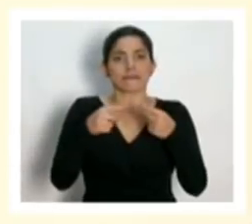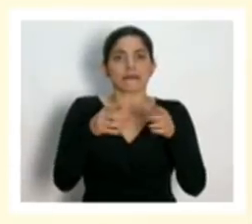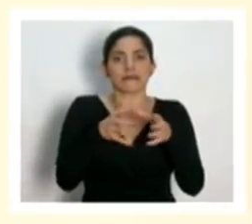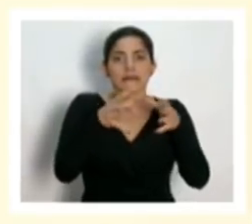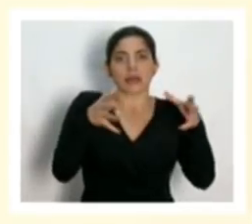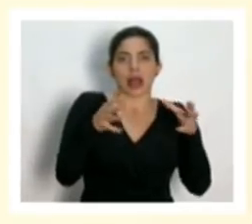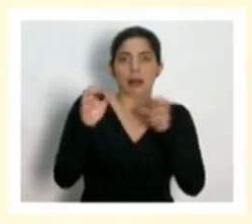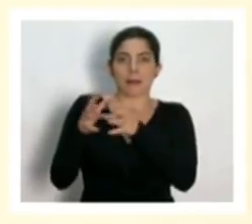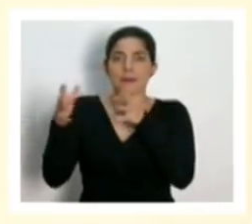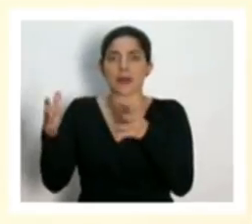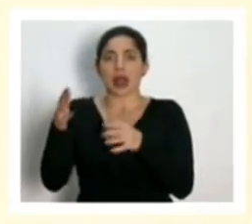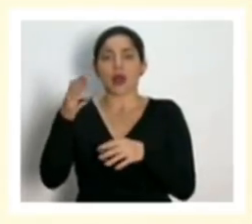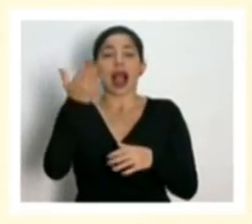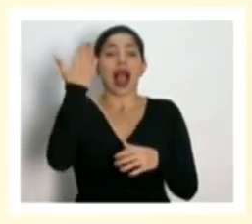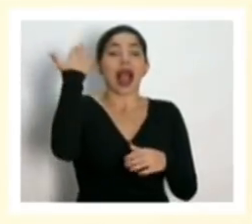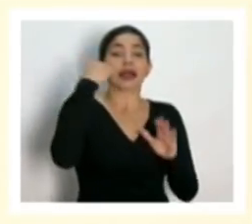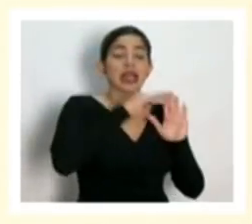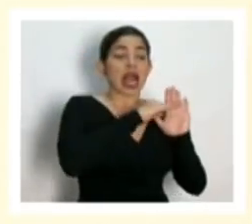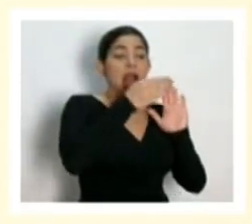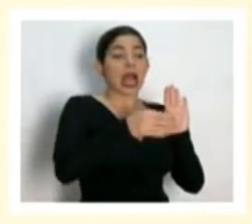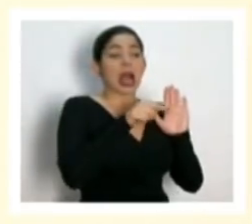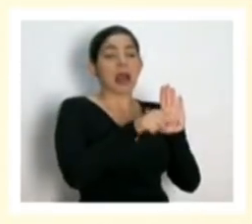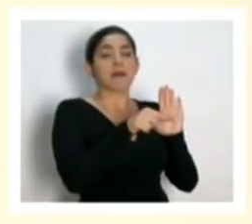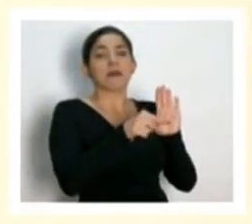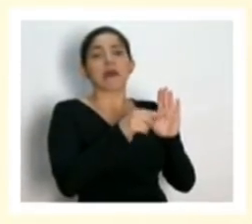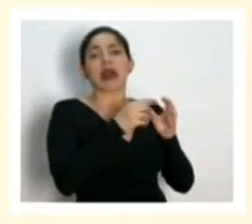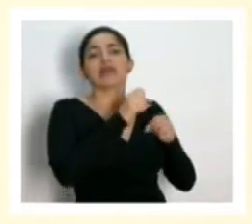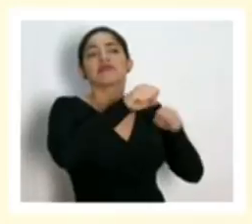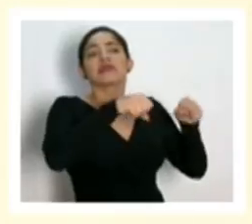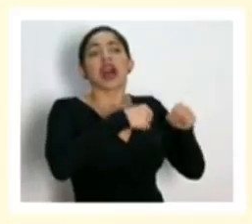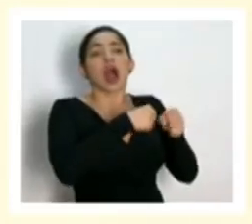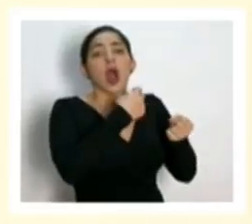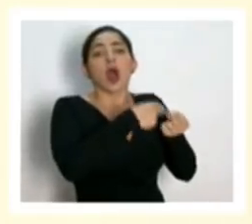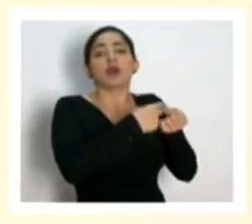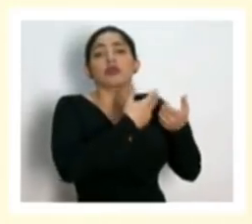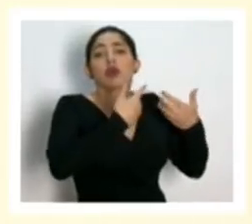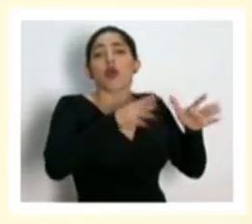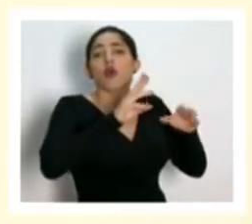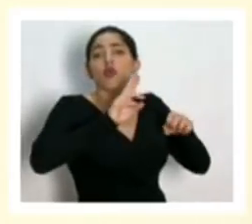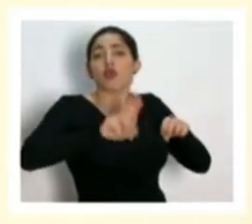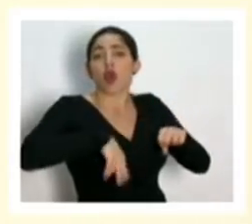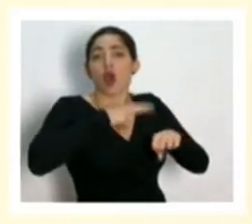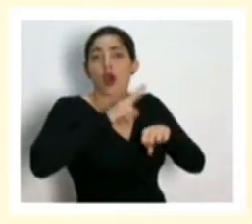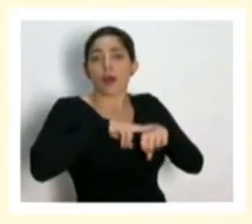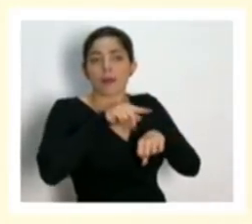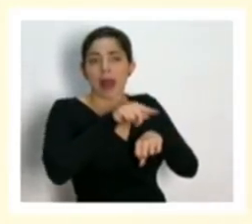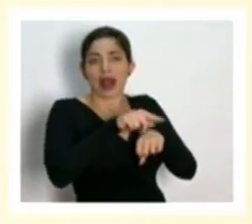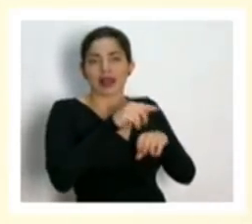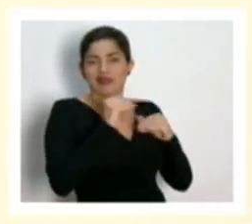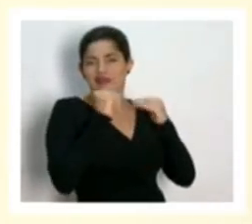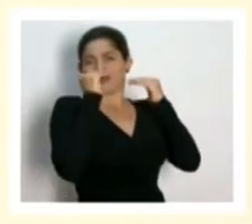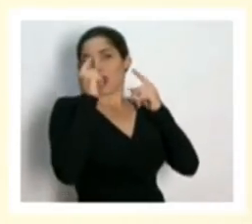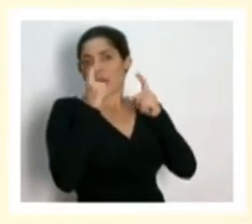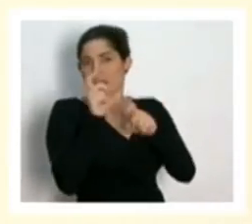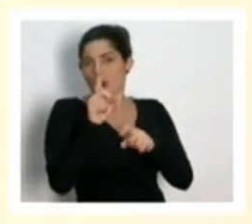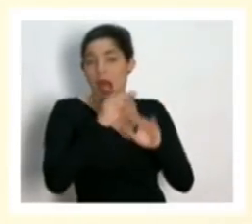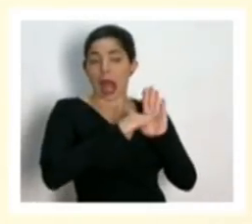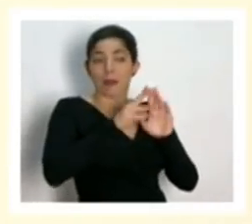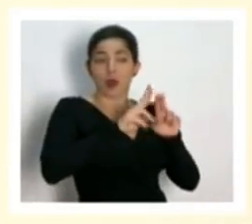reasignando camas que antes eran, digamos, de salón hospitalario normal, no de alta complejidad.